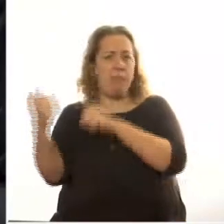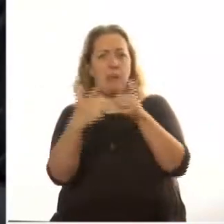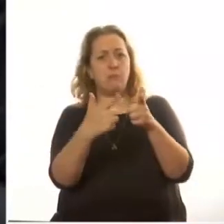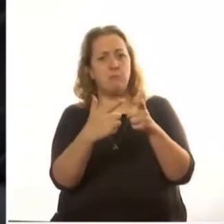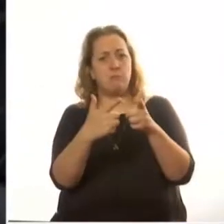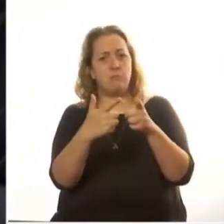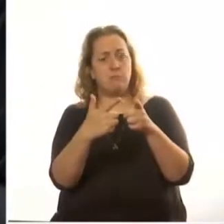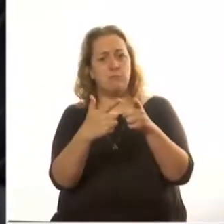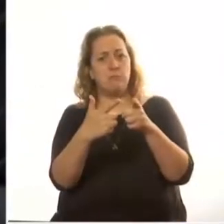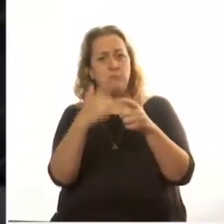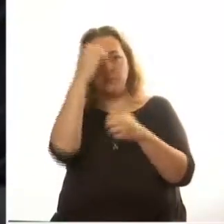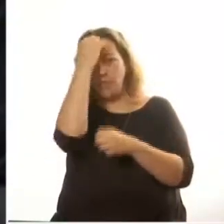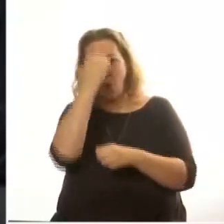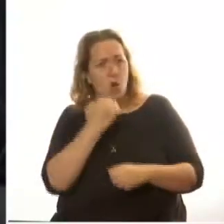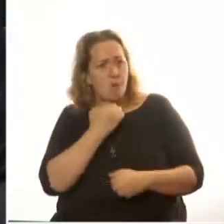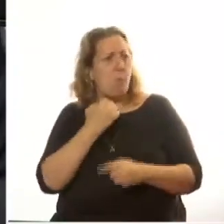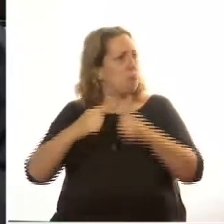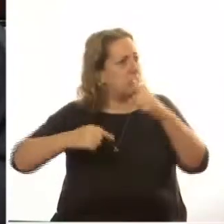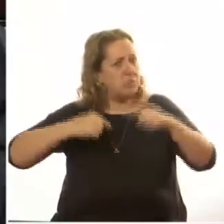y el terrorismo acecha.